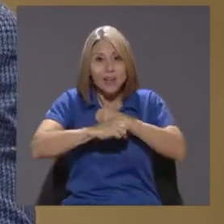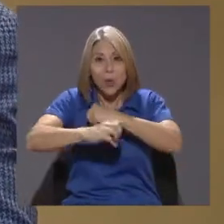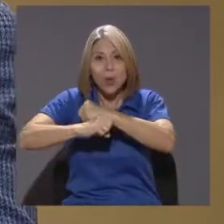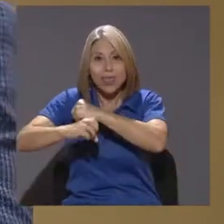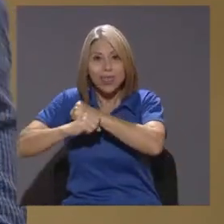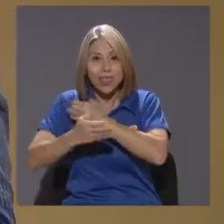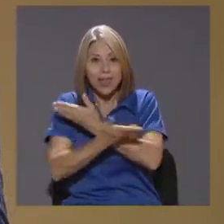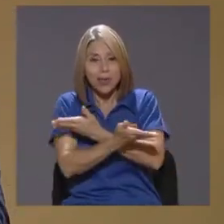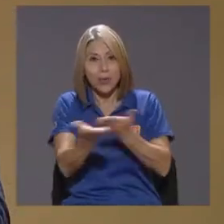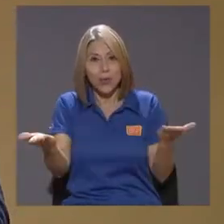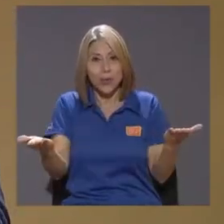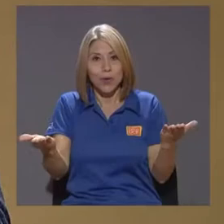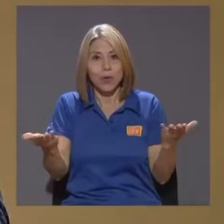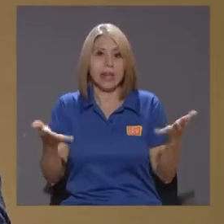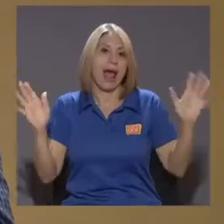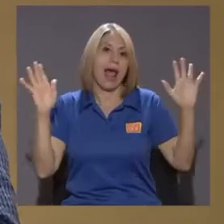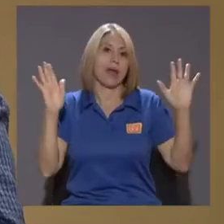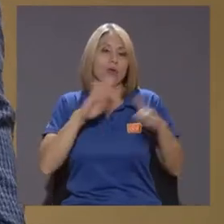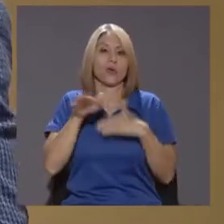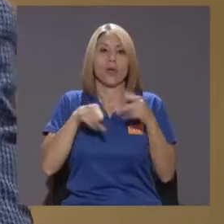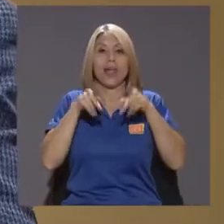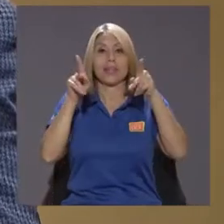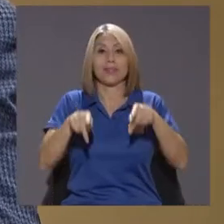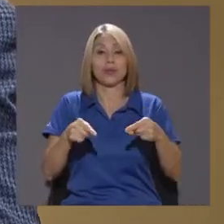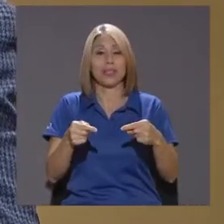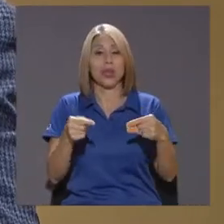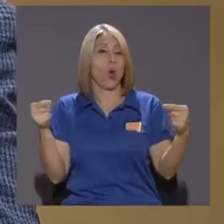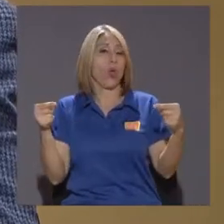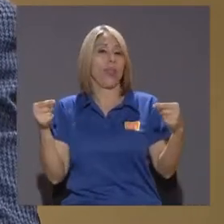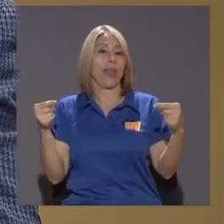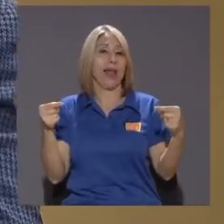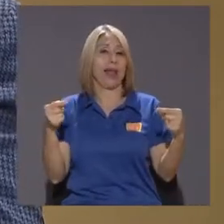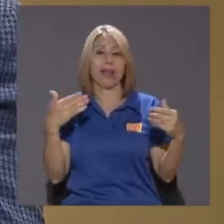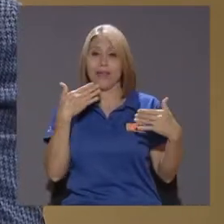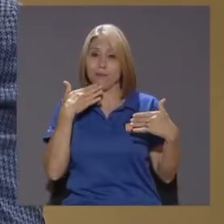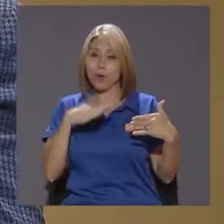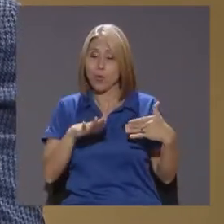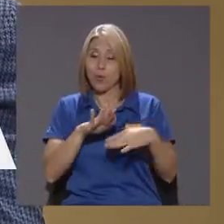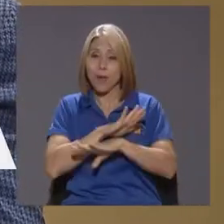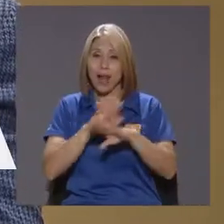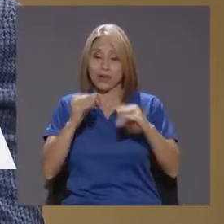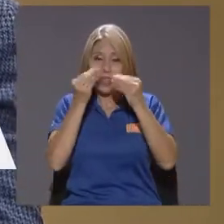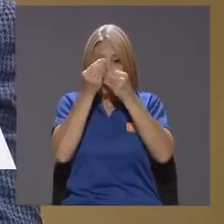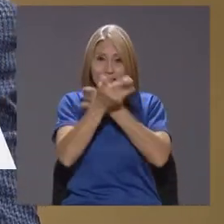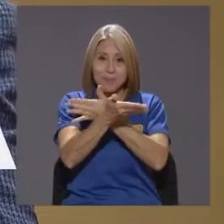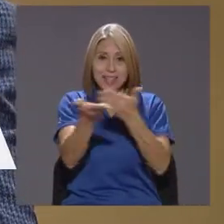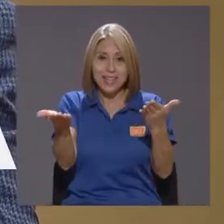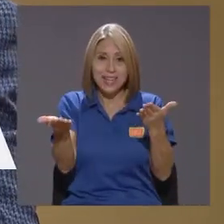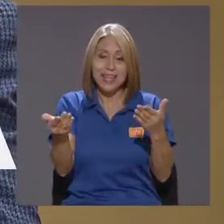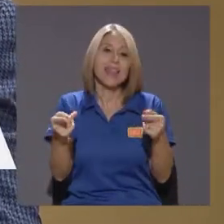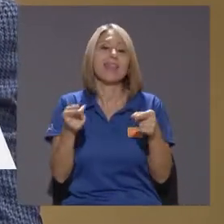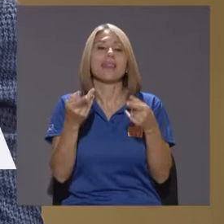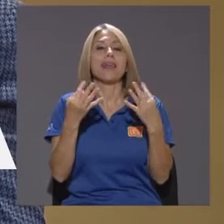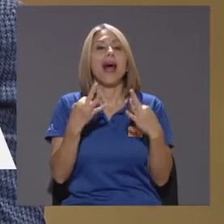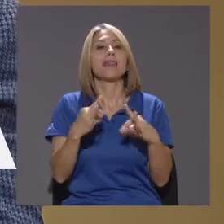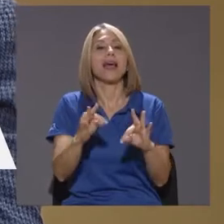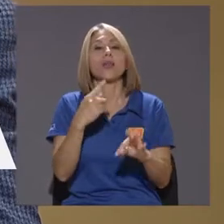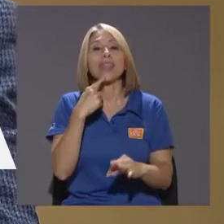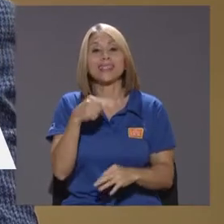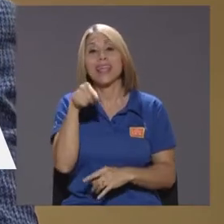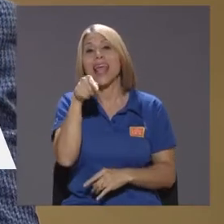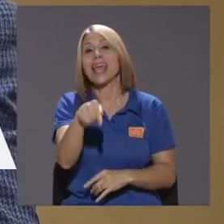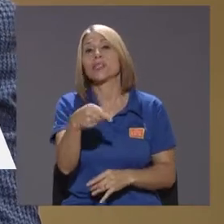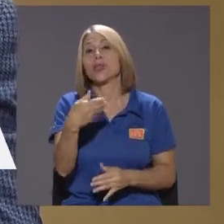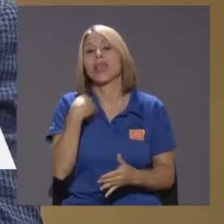Todos Los que Estaban En contra Que fueron Muy malos En transmitir Esto Trataron De señalar Que Eso Tenía Un